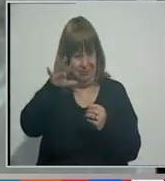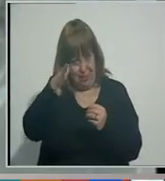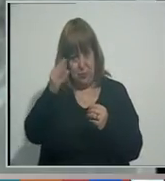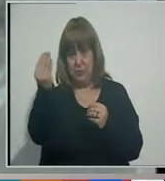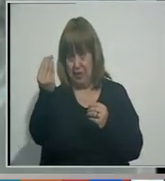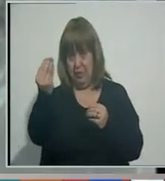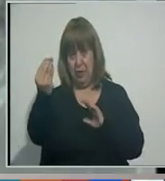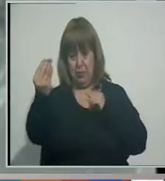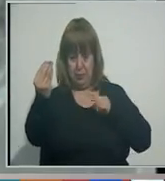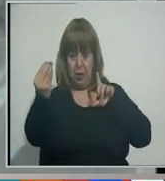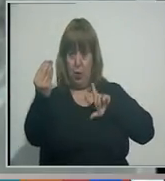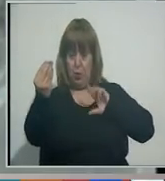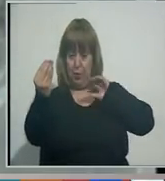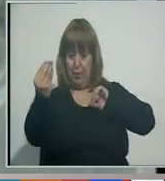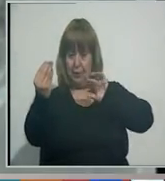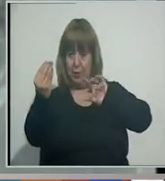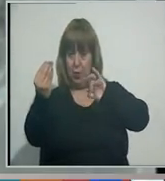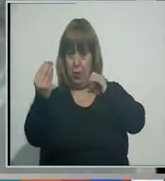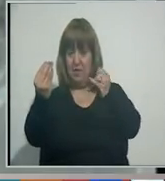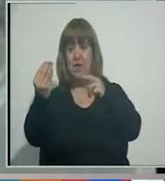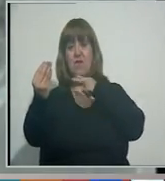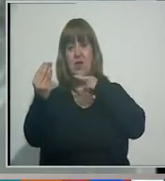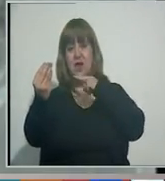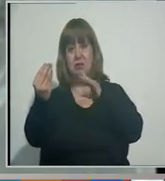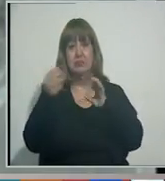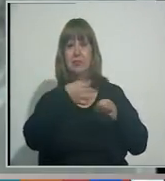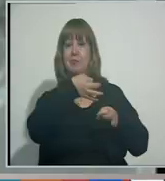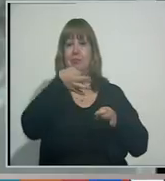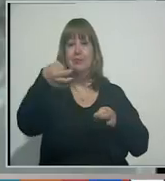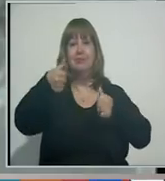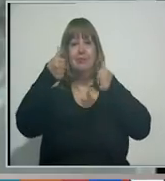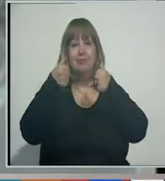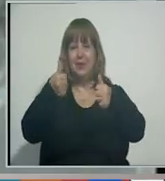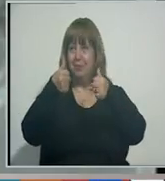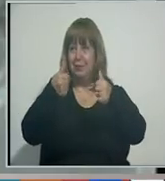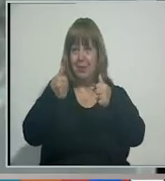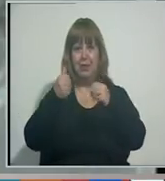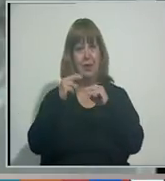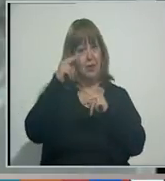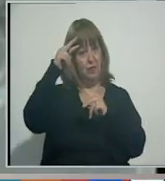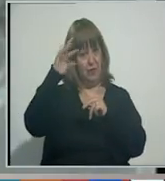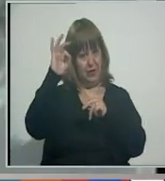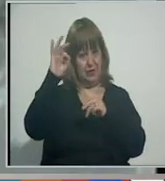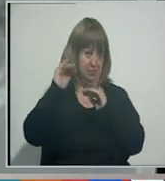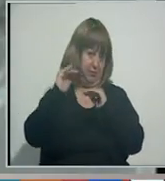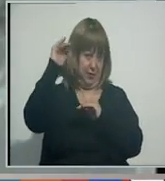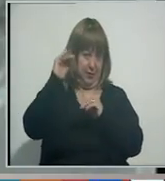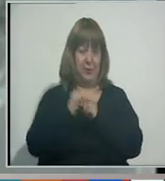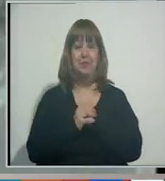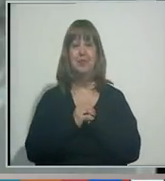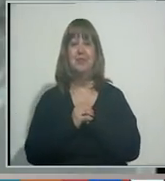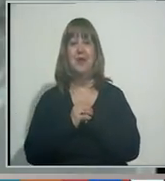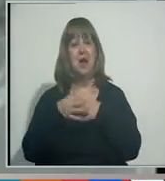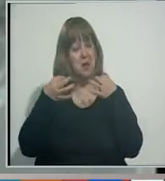Hasta entonces va a estar bueno en general y con temperaturas que van a estar levemente, pero por encima de los 20 grados. Muy bien, 10